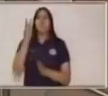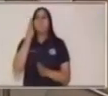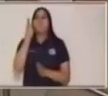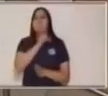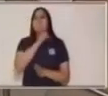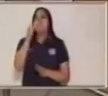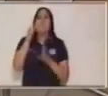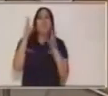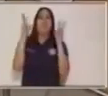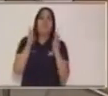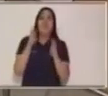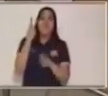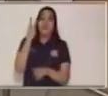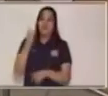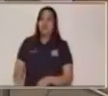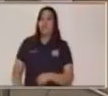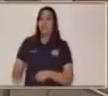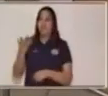otro tema.